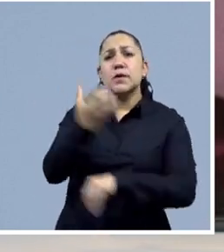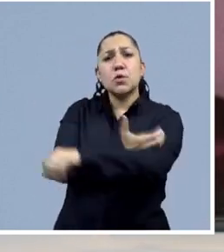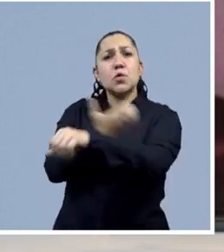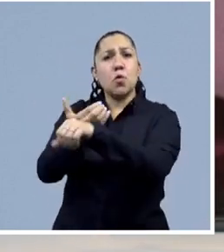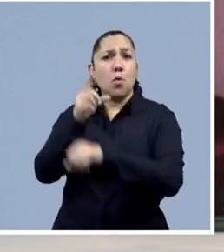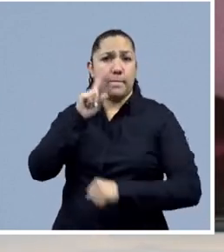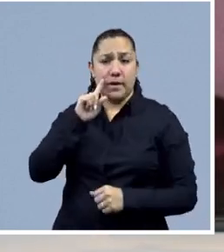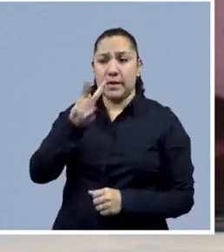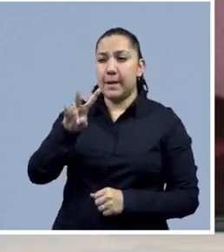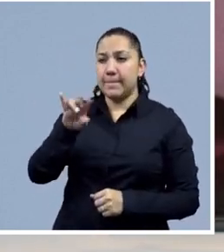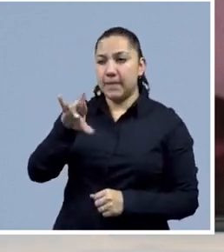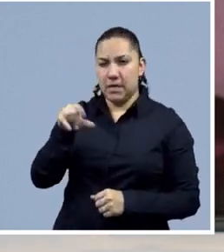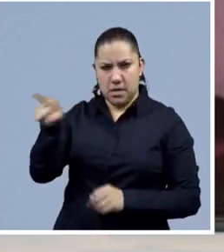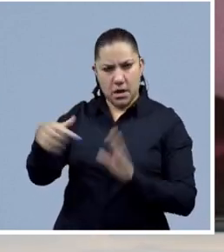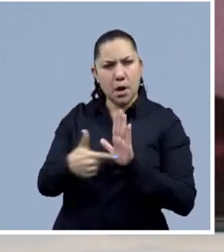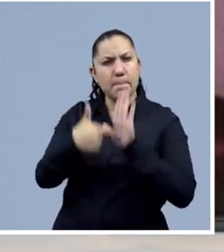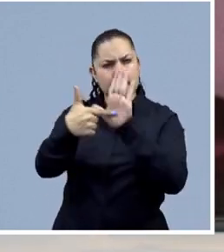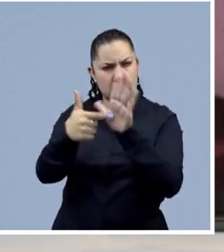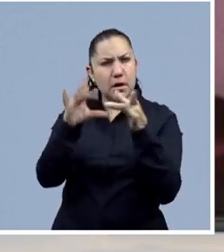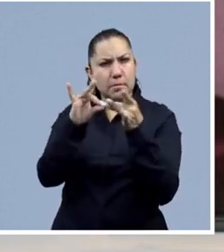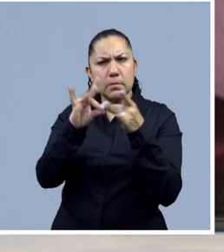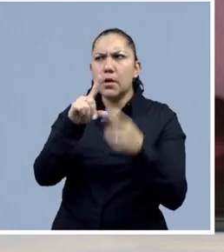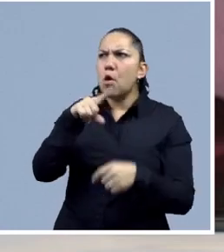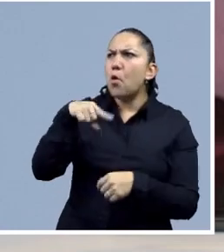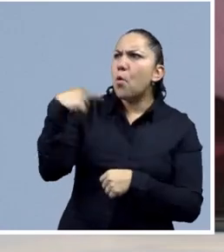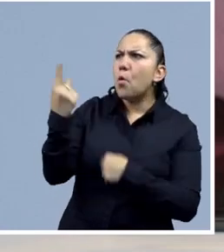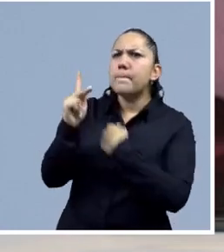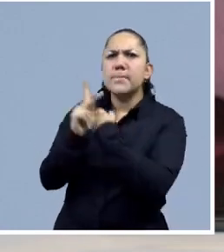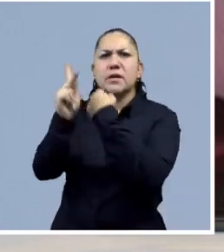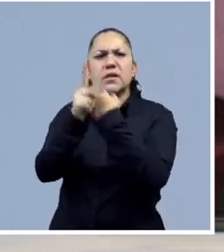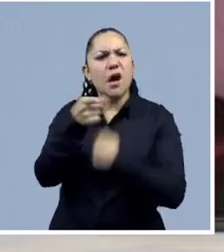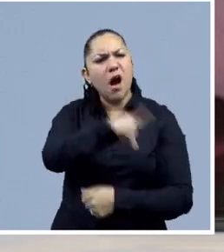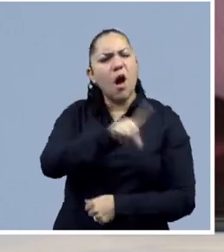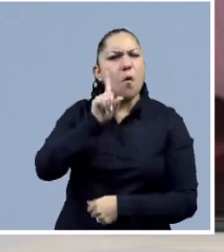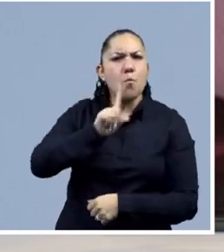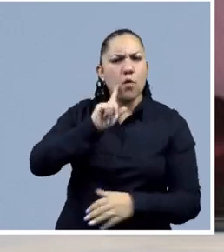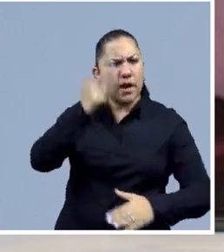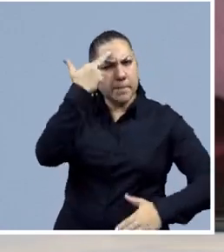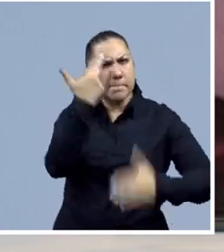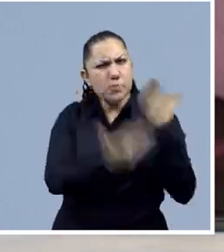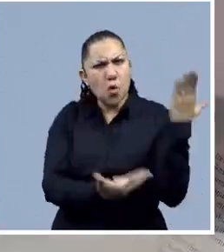de cómo se vive a nivel global la violencia de género contra las mujeres.